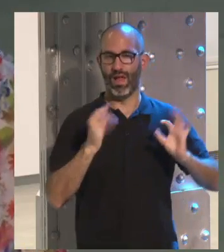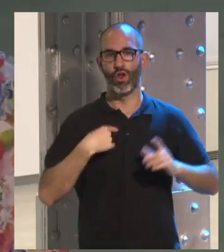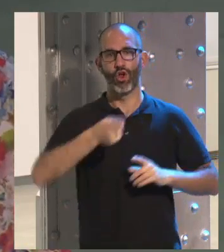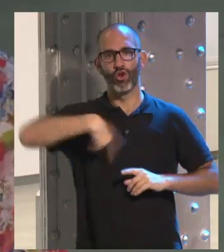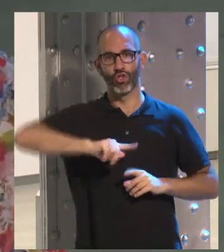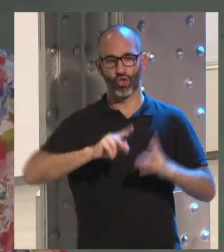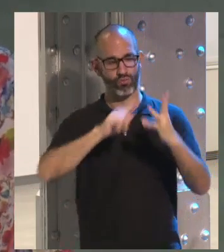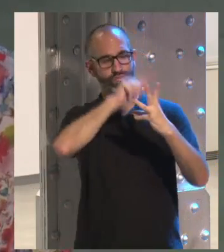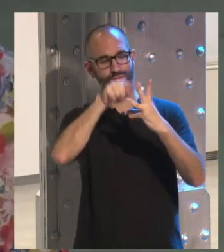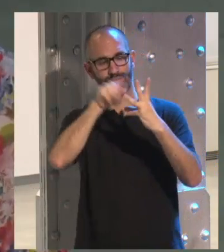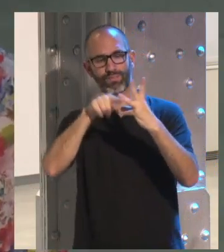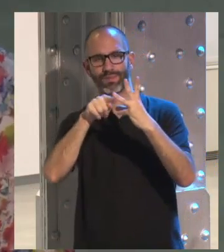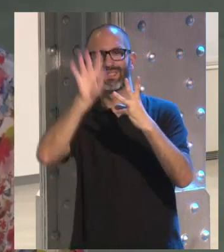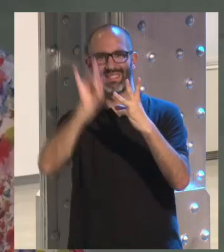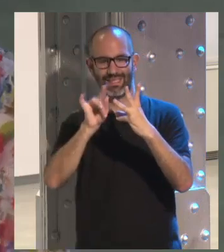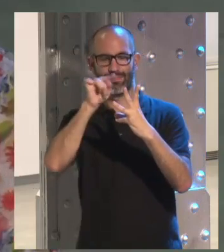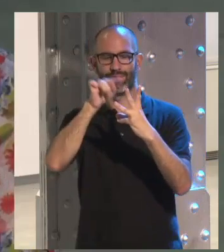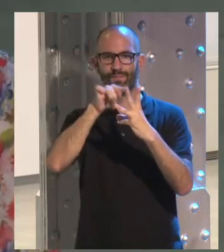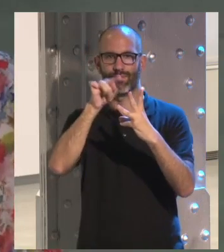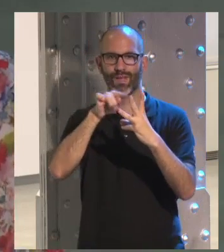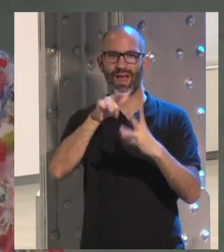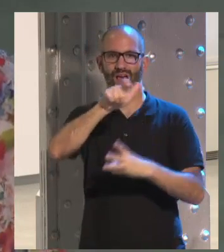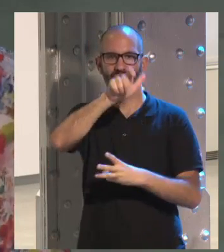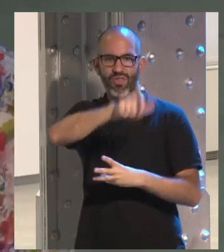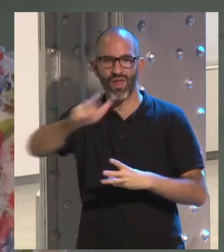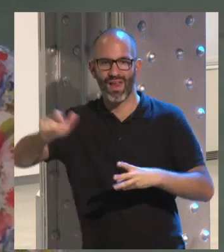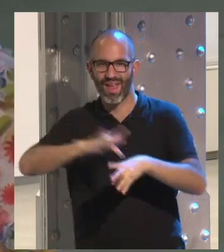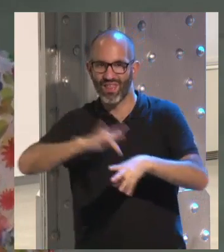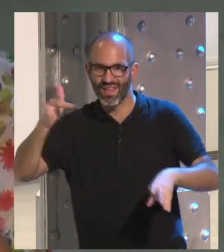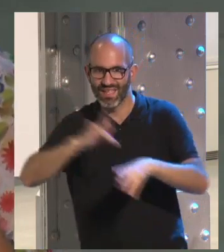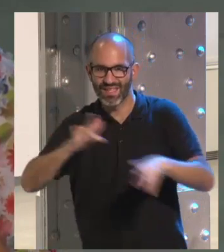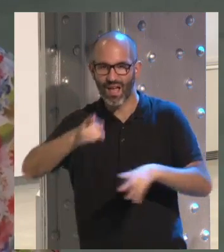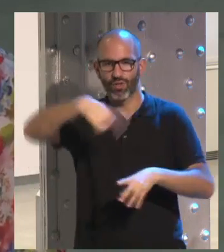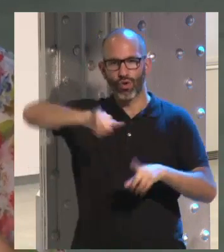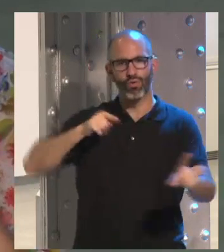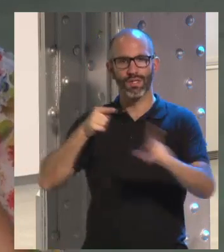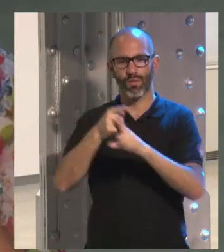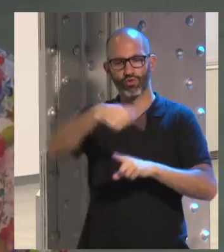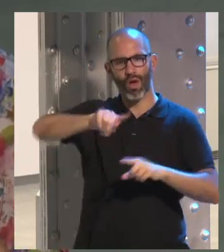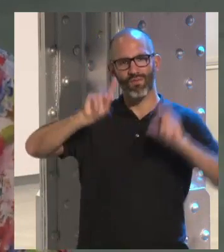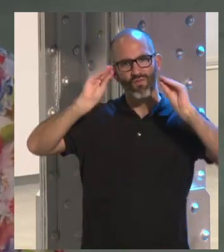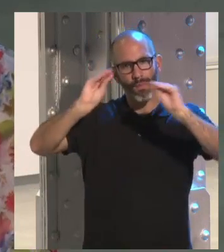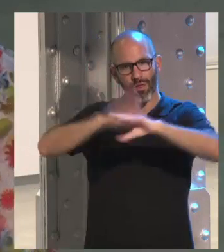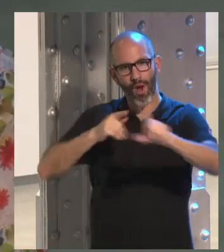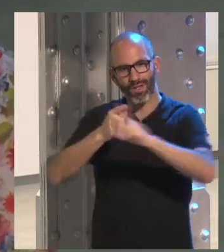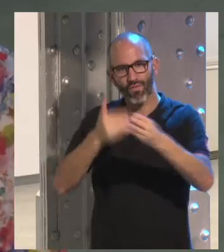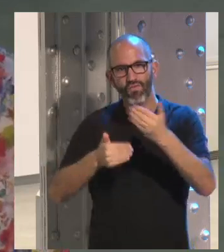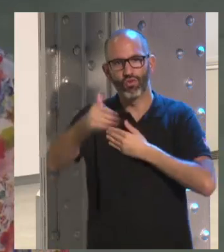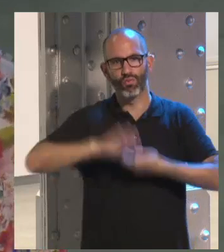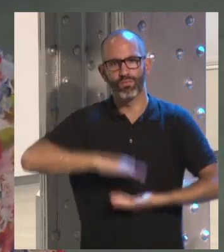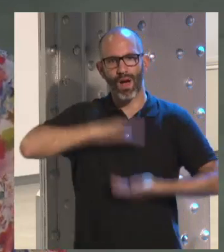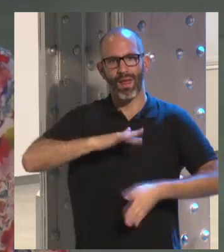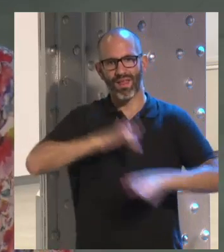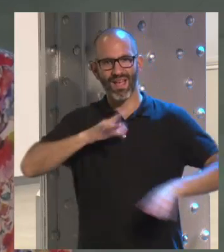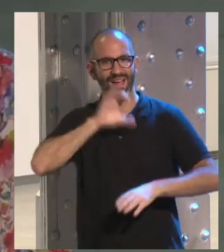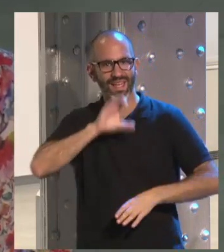es en los otros dos puntos, es decir, el punto de la ciudadanía digital, cómo hay que formar para crear esas habilidades, esas capacidades